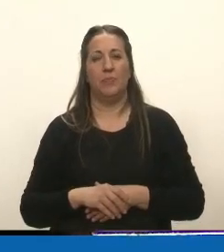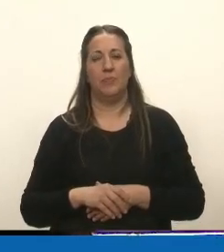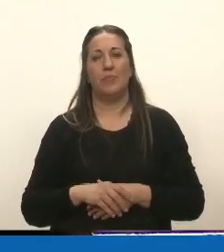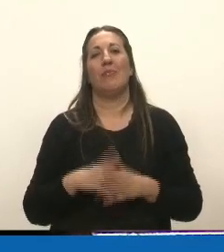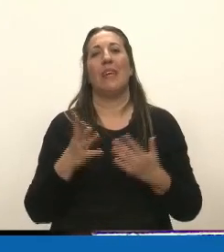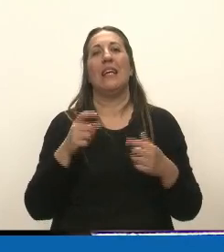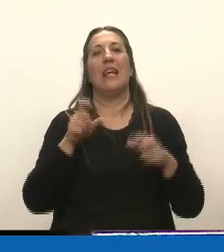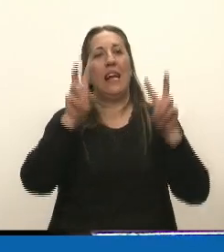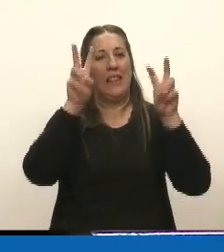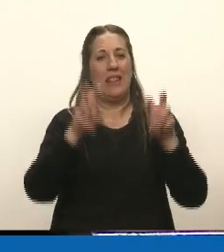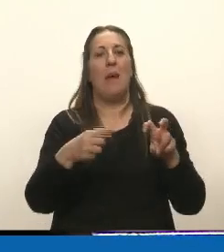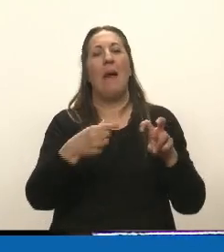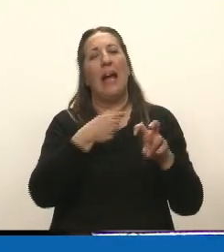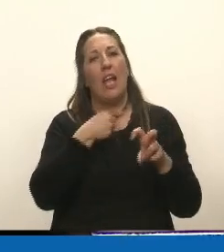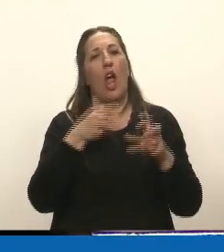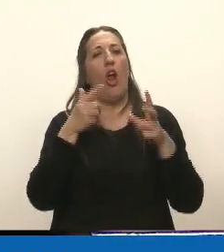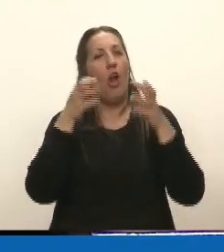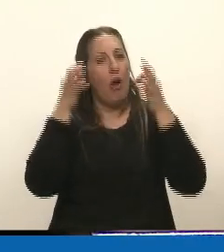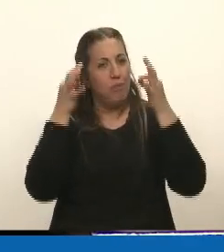es el tema que quiero dejar claro.